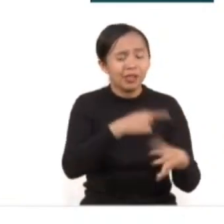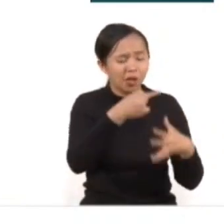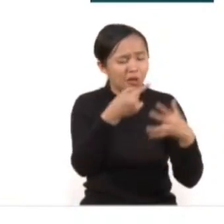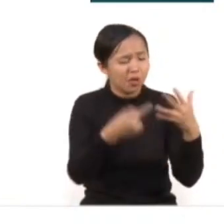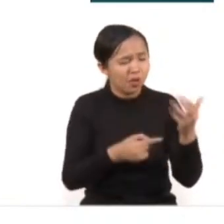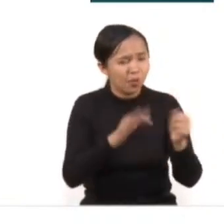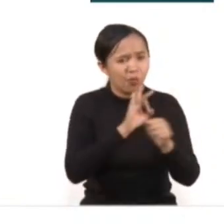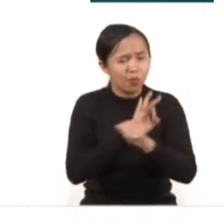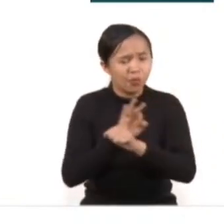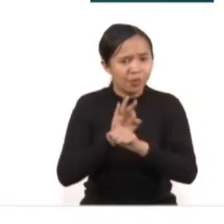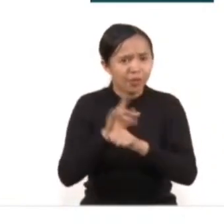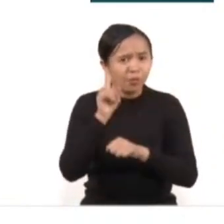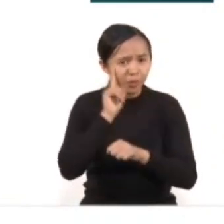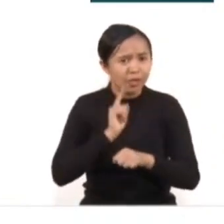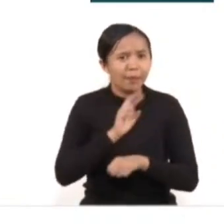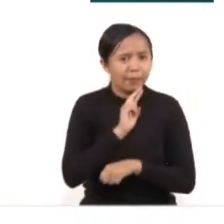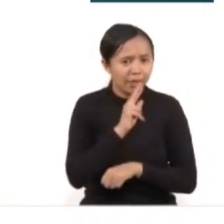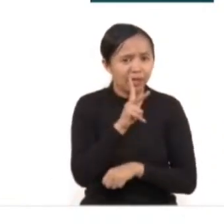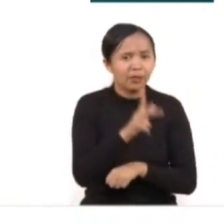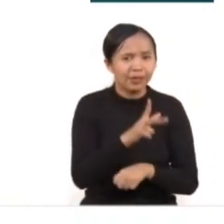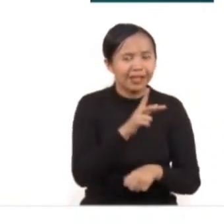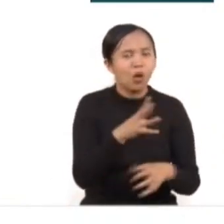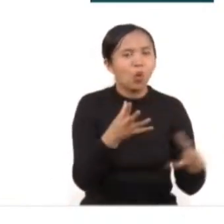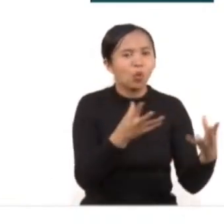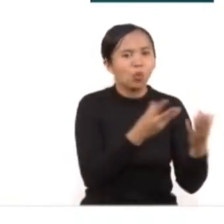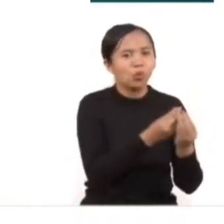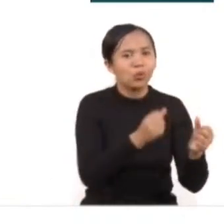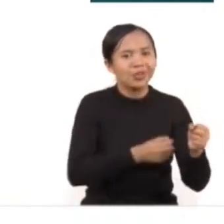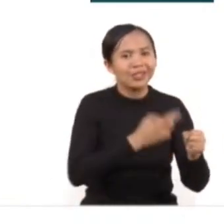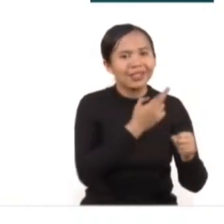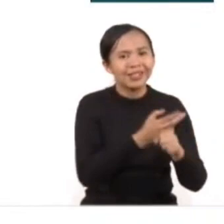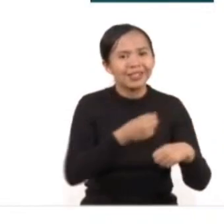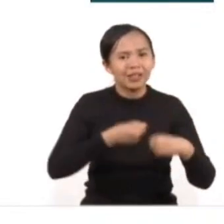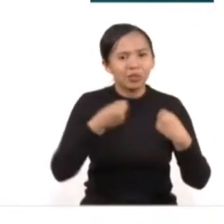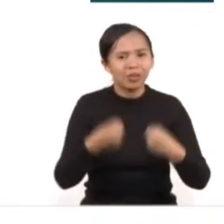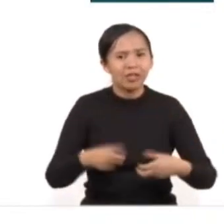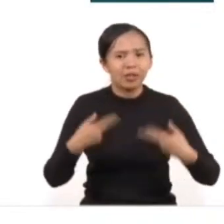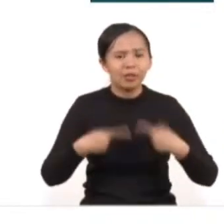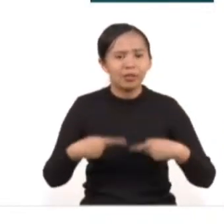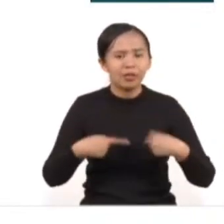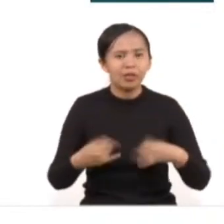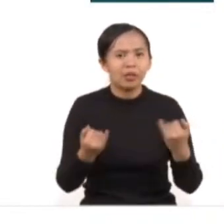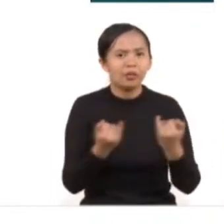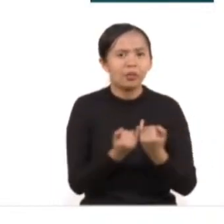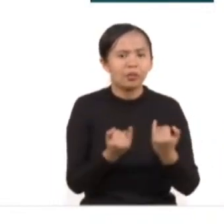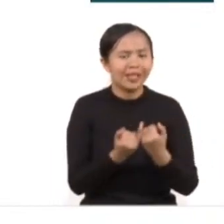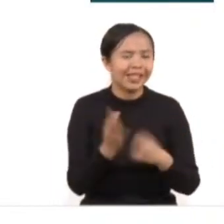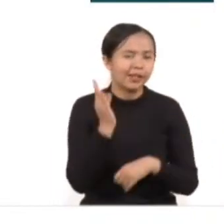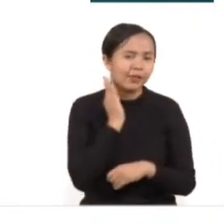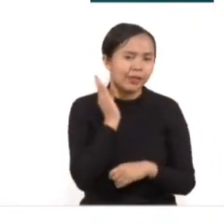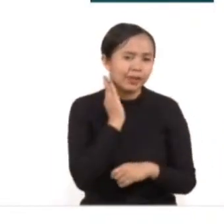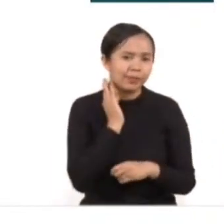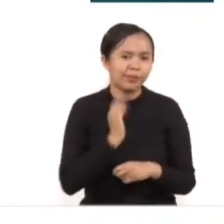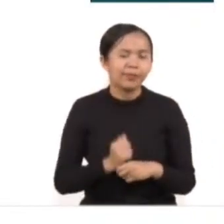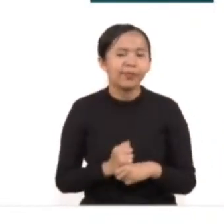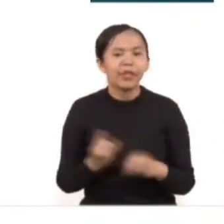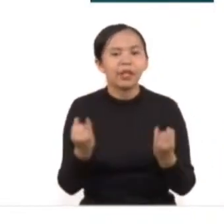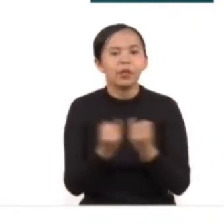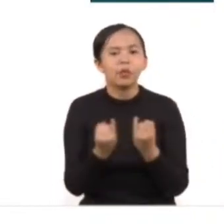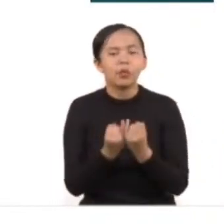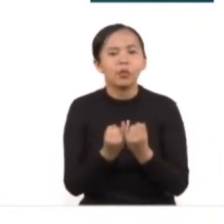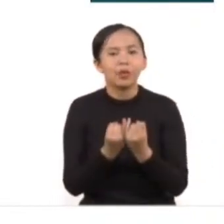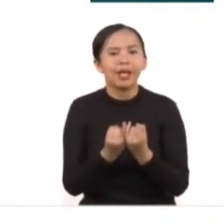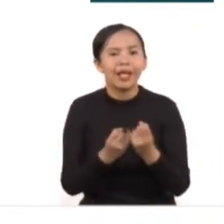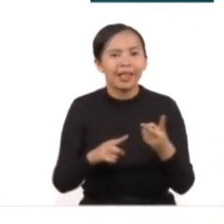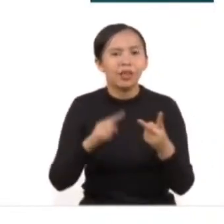con este acompañamiento de la Secretaría de Seguridad Ciudadana y la coordinación implementada con la fiscalía. Asimismo,